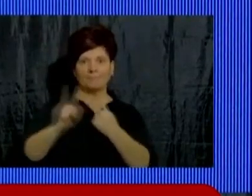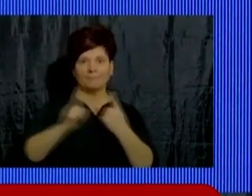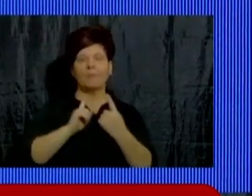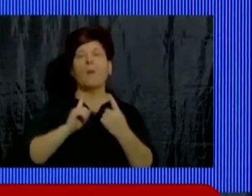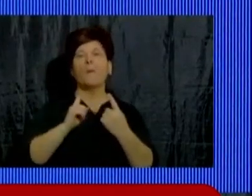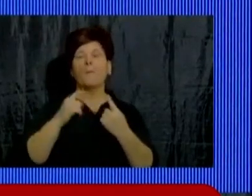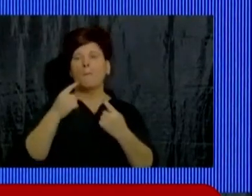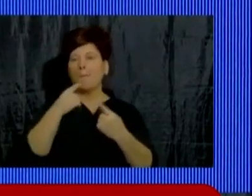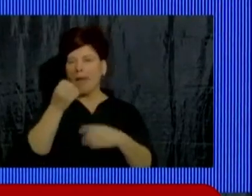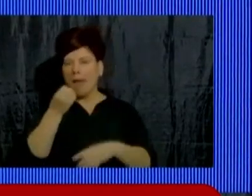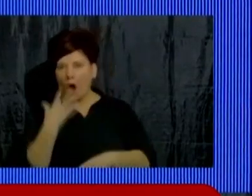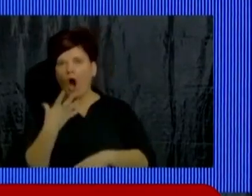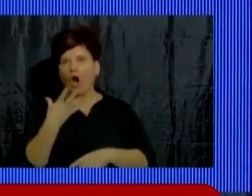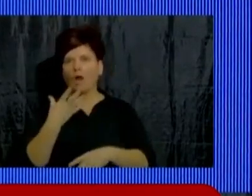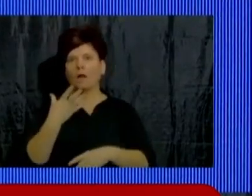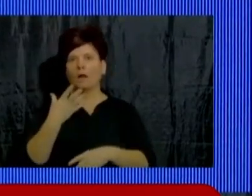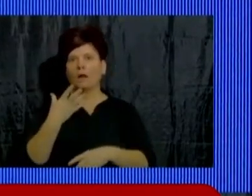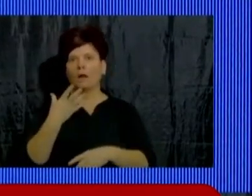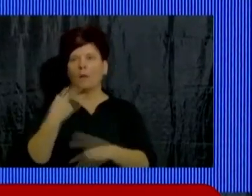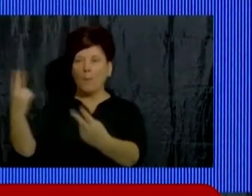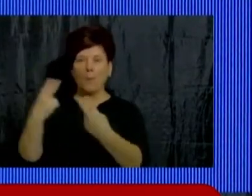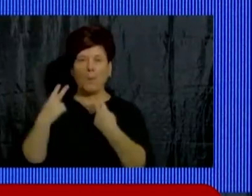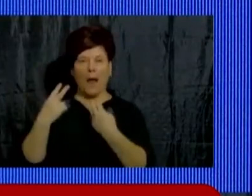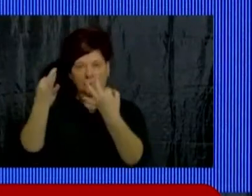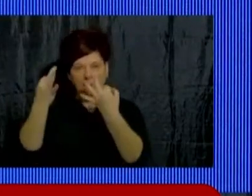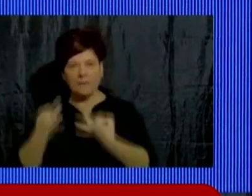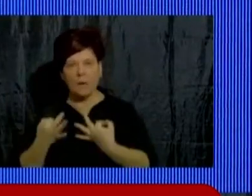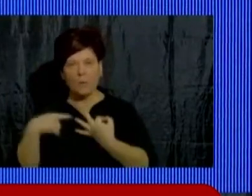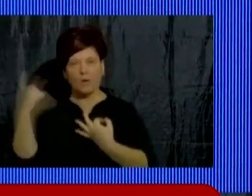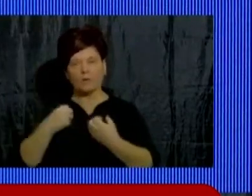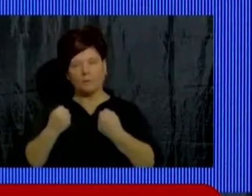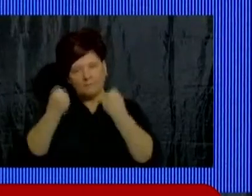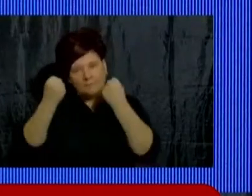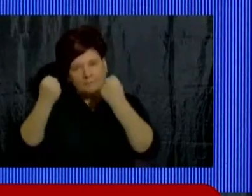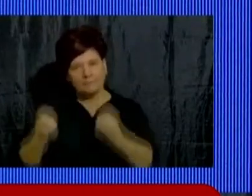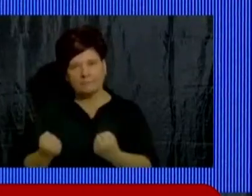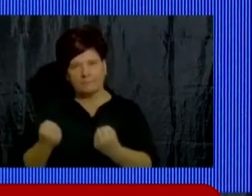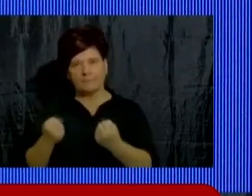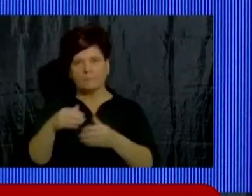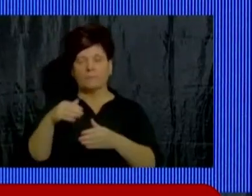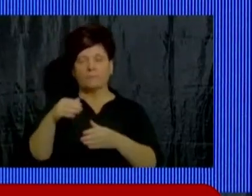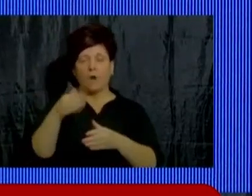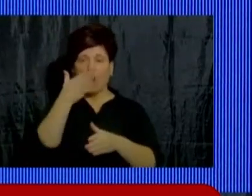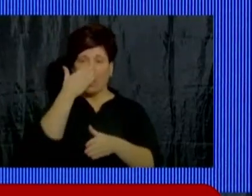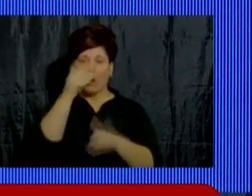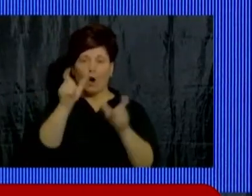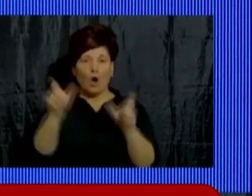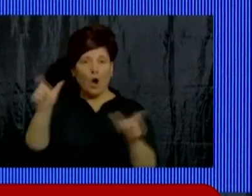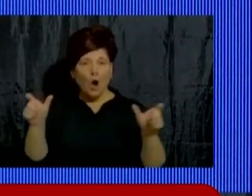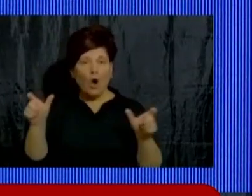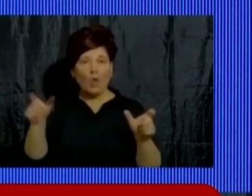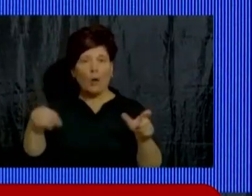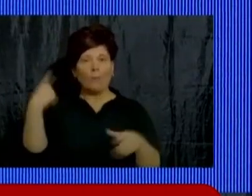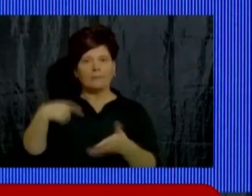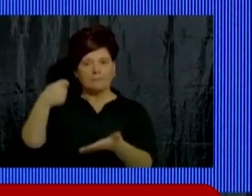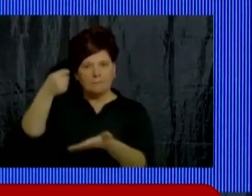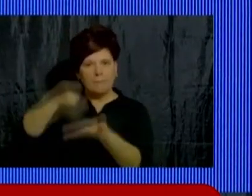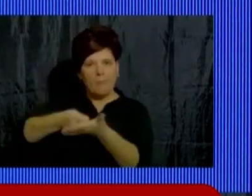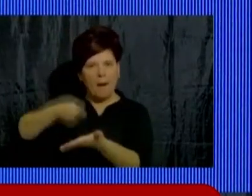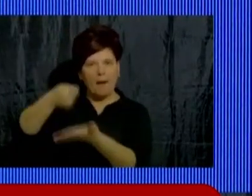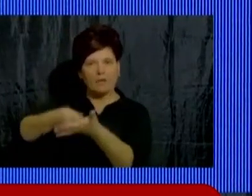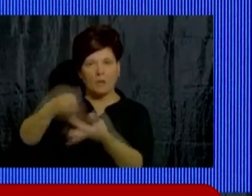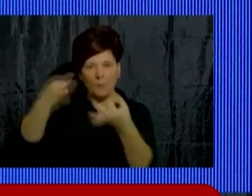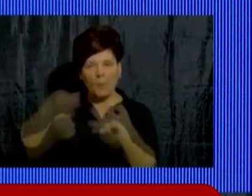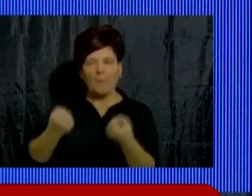y que viajen más seguros. Vamos a hacer el esfuerzo todos los cordobeses para poder generar las inversiones para